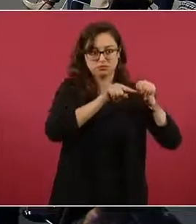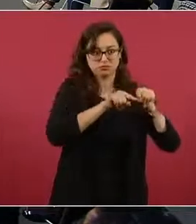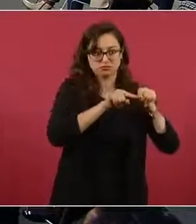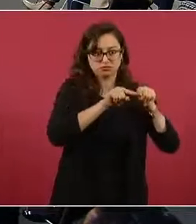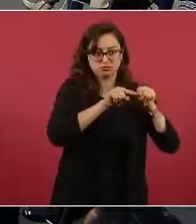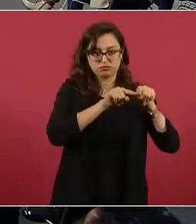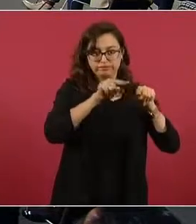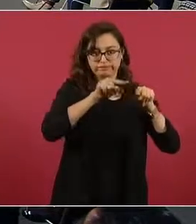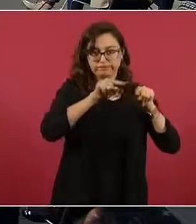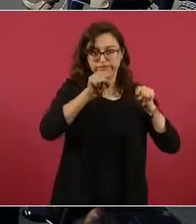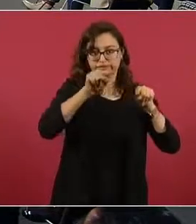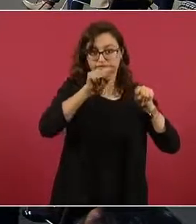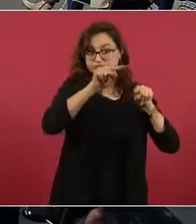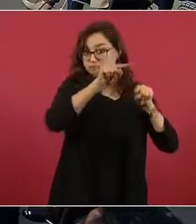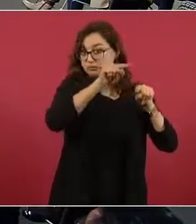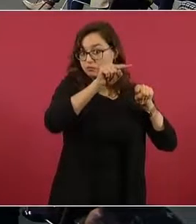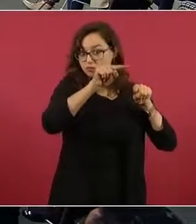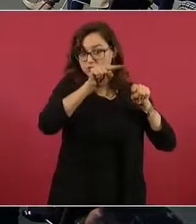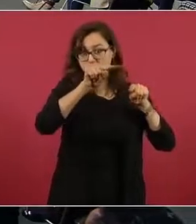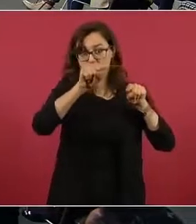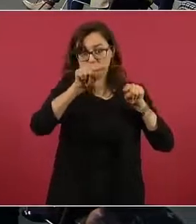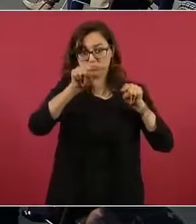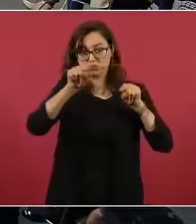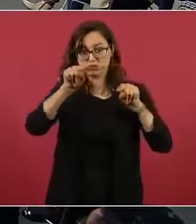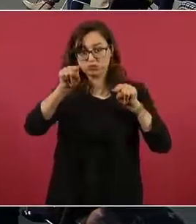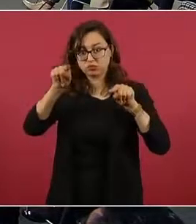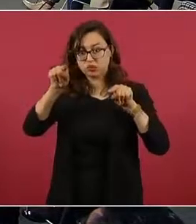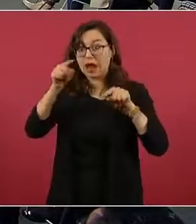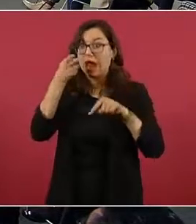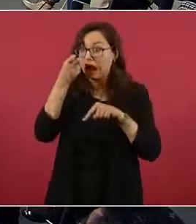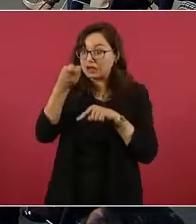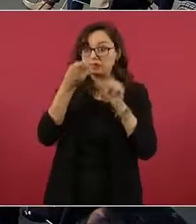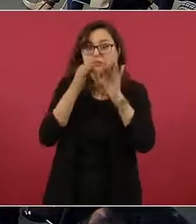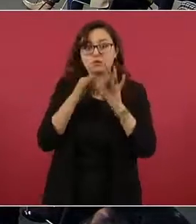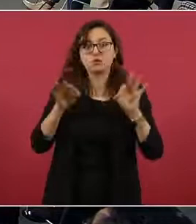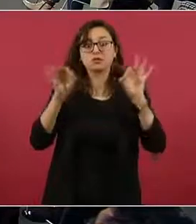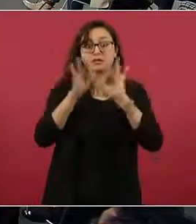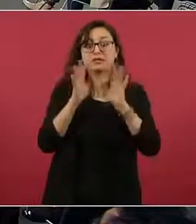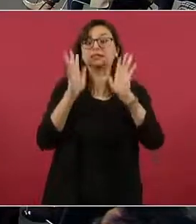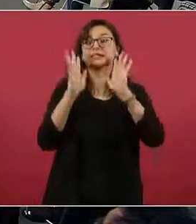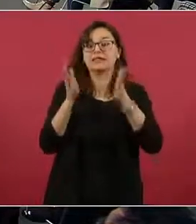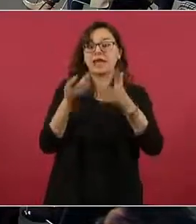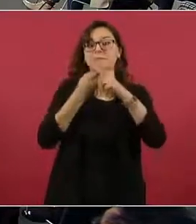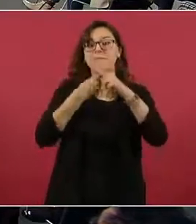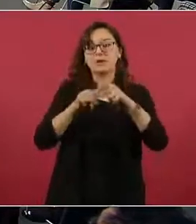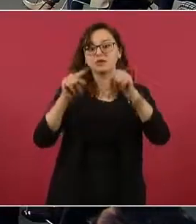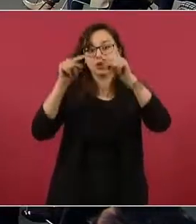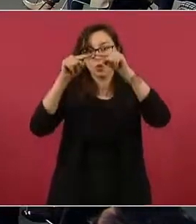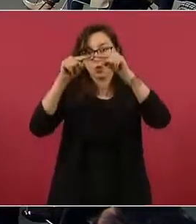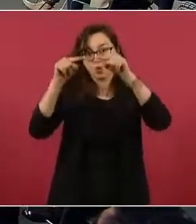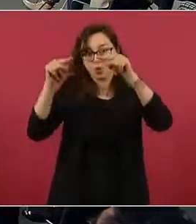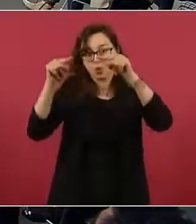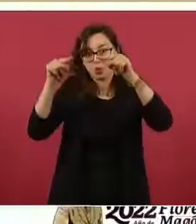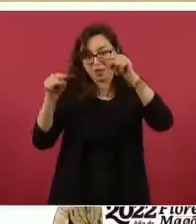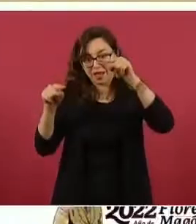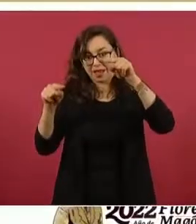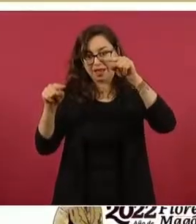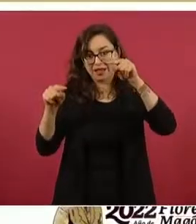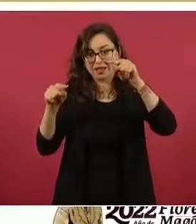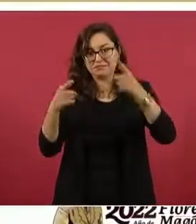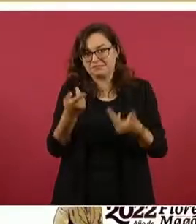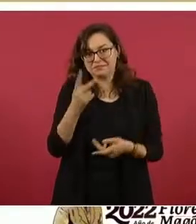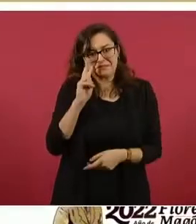el incremento, ya no es la tendencia, aquí estamos claros y estas son